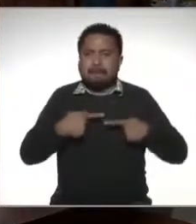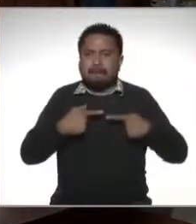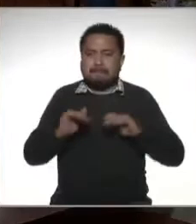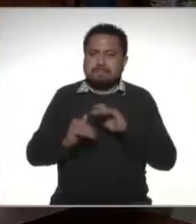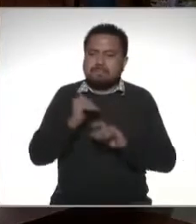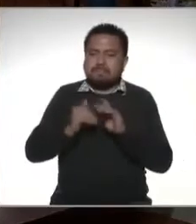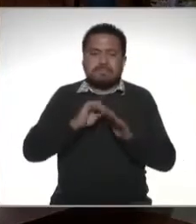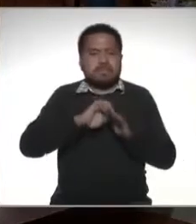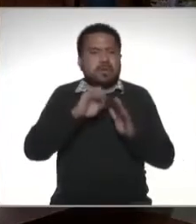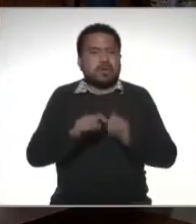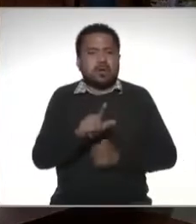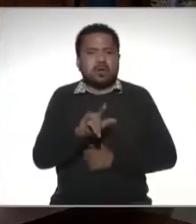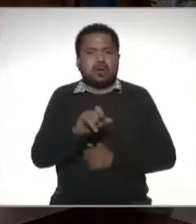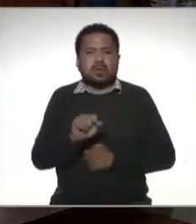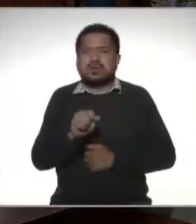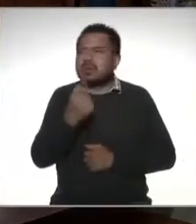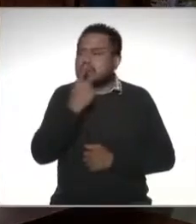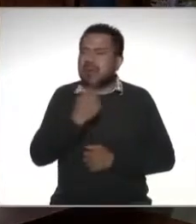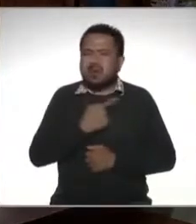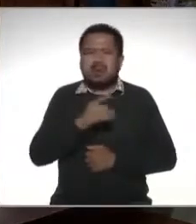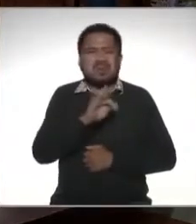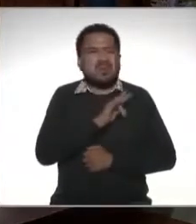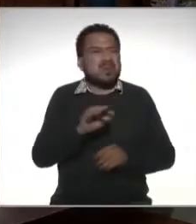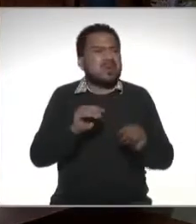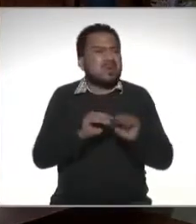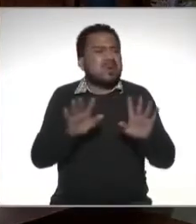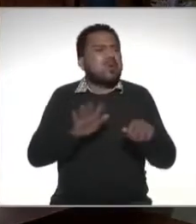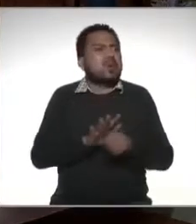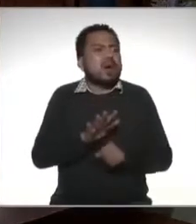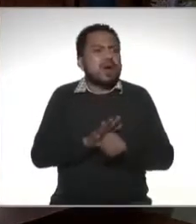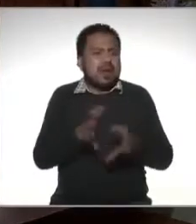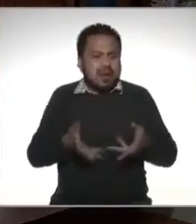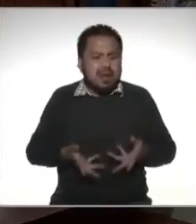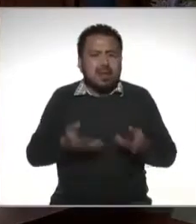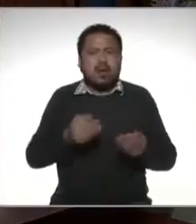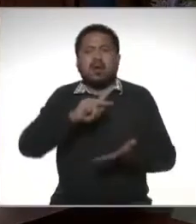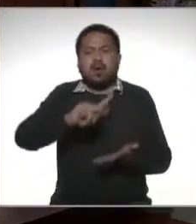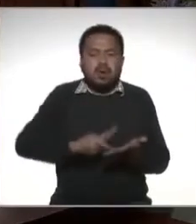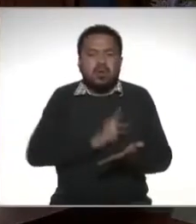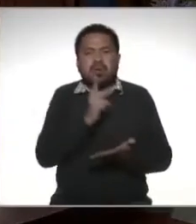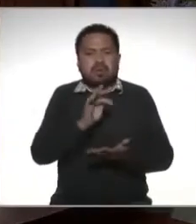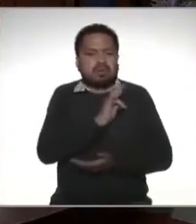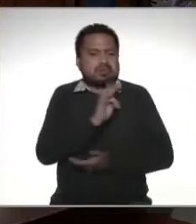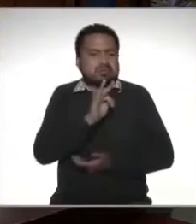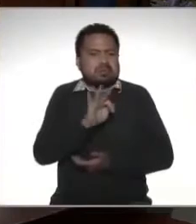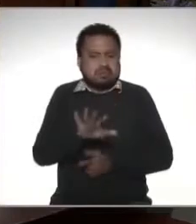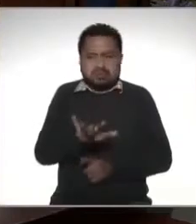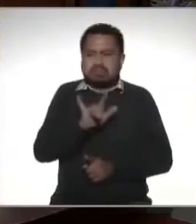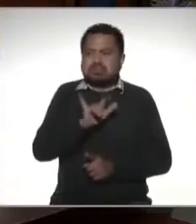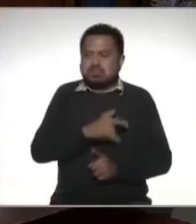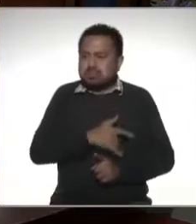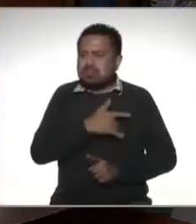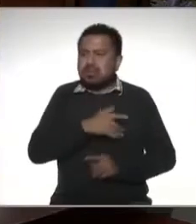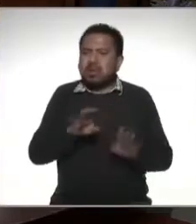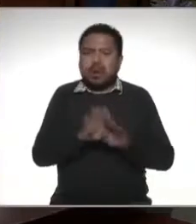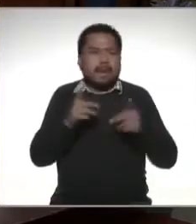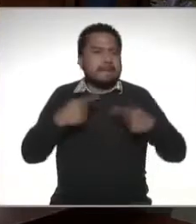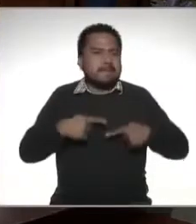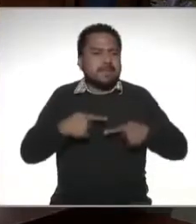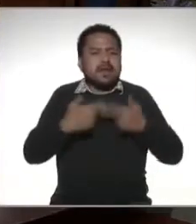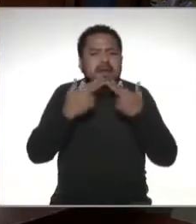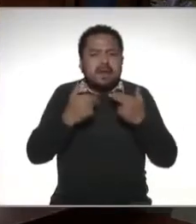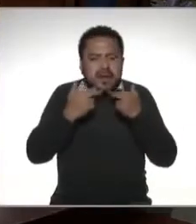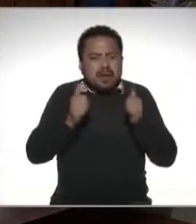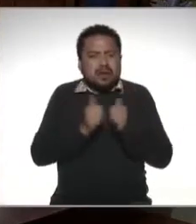por ejemplo Luis Guzmán que nos dice pueden aclarar que gastos nuevamente pueden ser susceptibles para deducir como persona fiscal